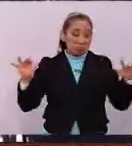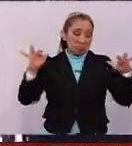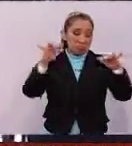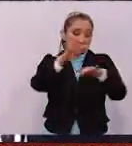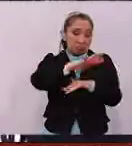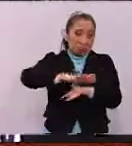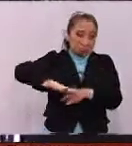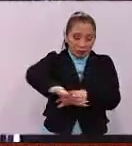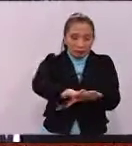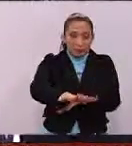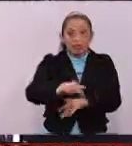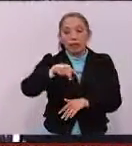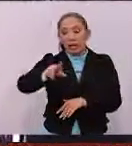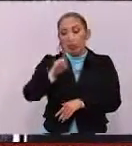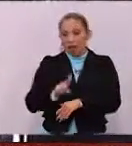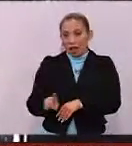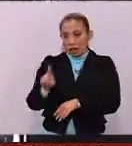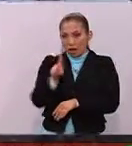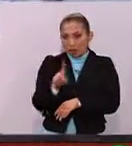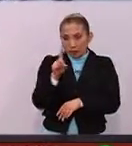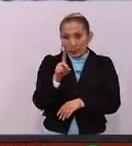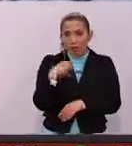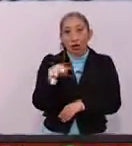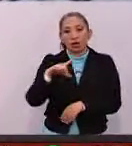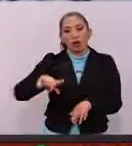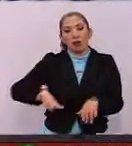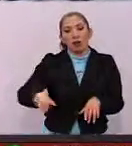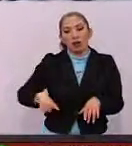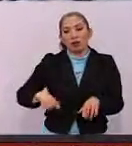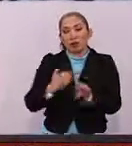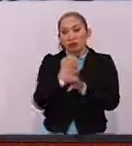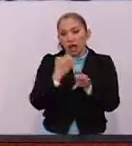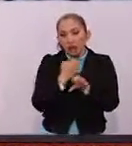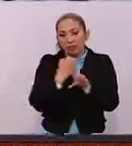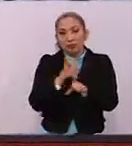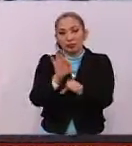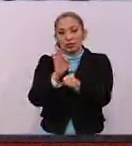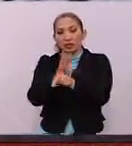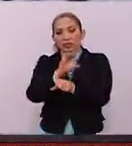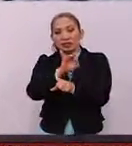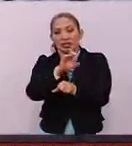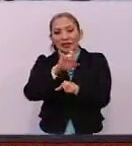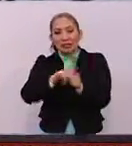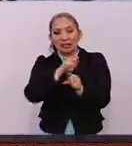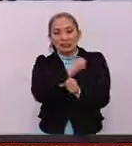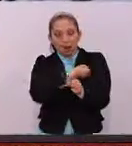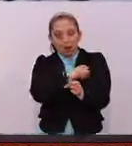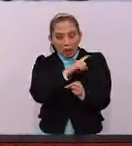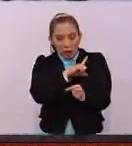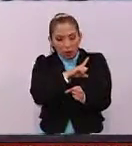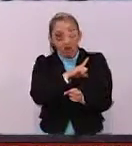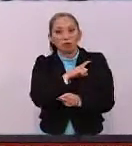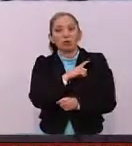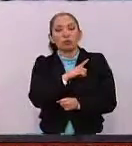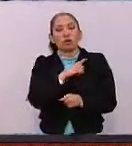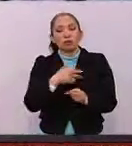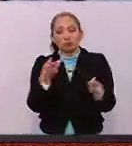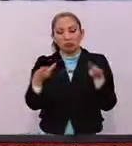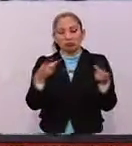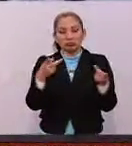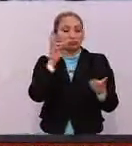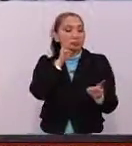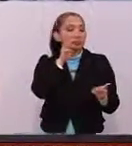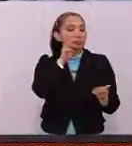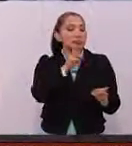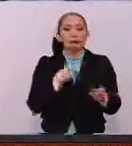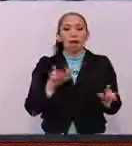Este domingo, las unidades estatal y Municipal de Protección Civil, así como la Secretaría de Salud Estatal, coordinaron un simulacro de